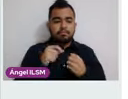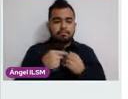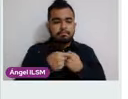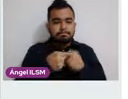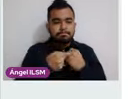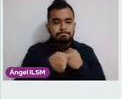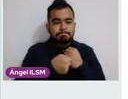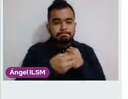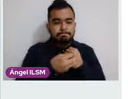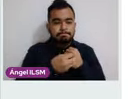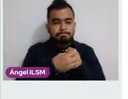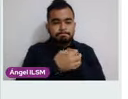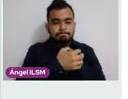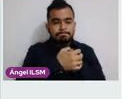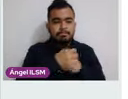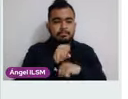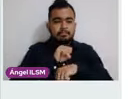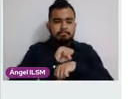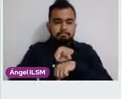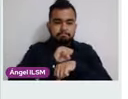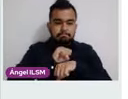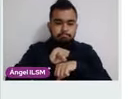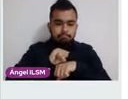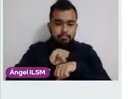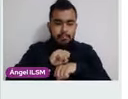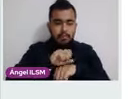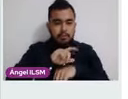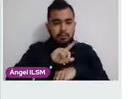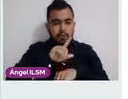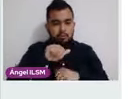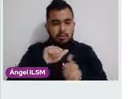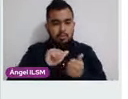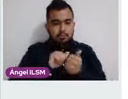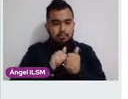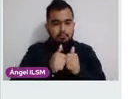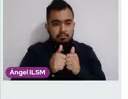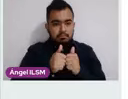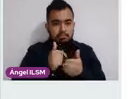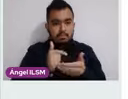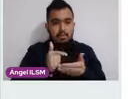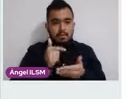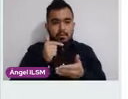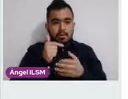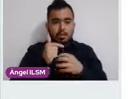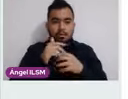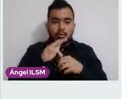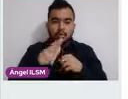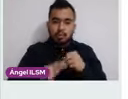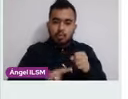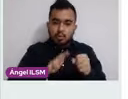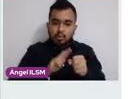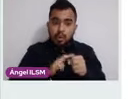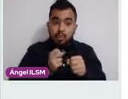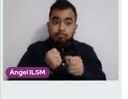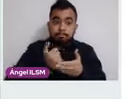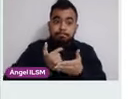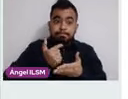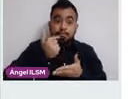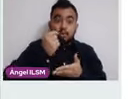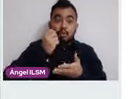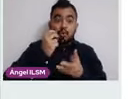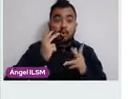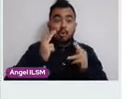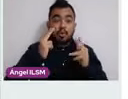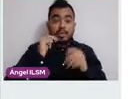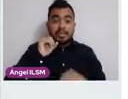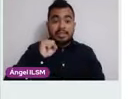displasia leve. Si encontramos una lesión de alto grado, esta puede ser una displasia moderada, severa o cáncer in situ. Va a